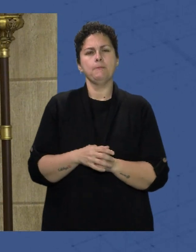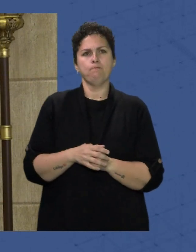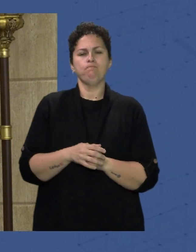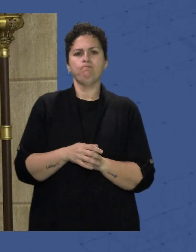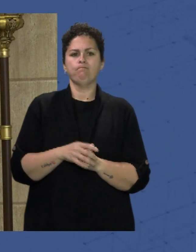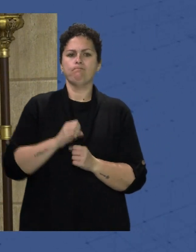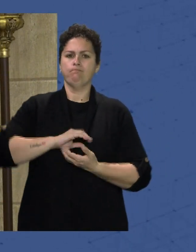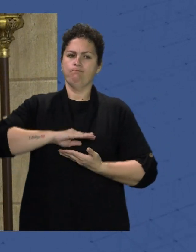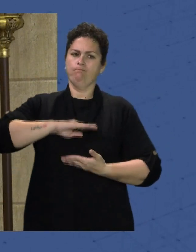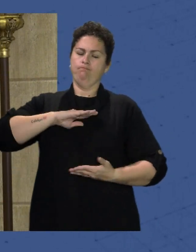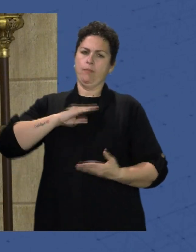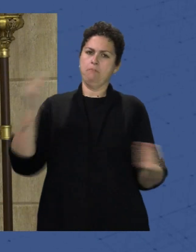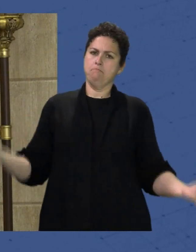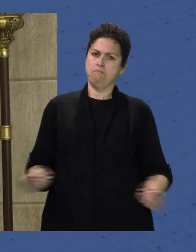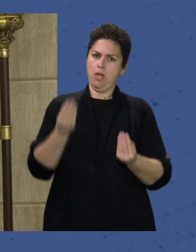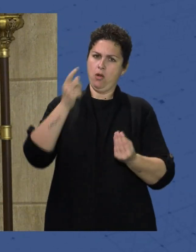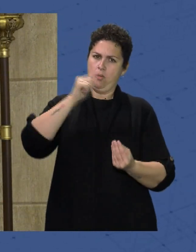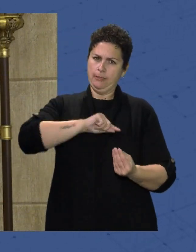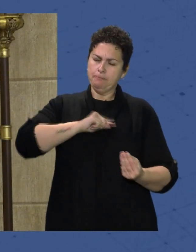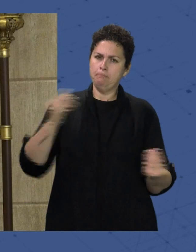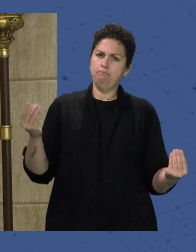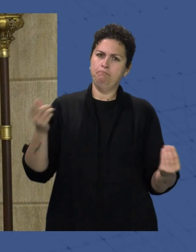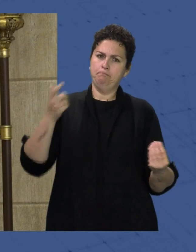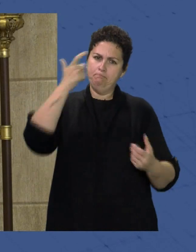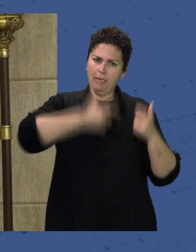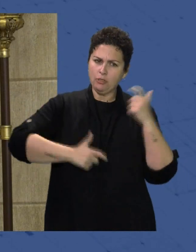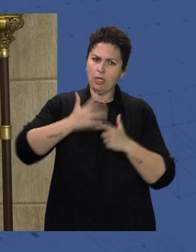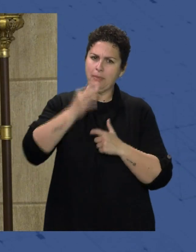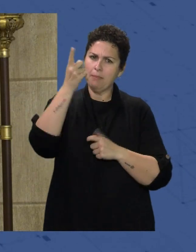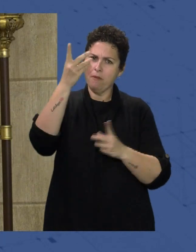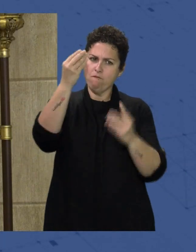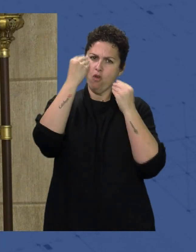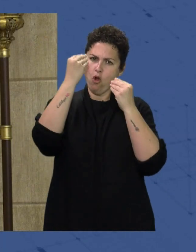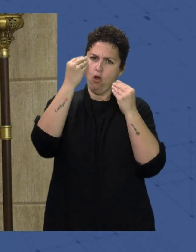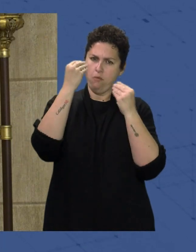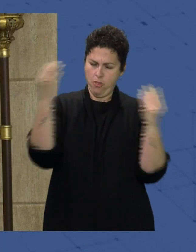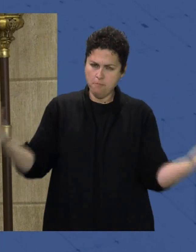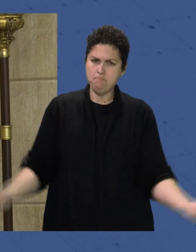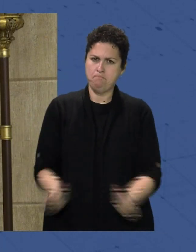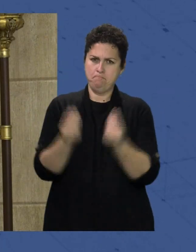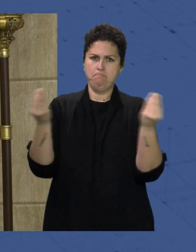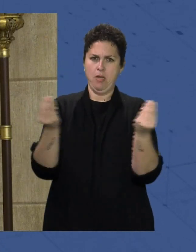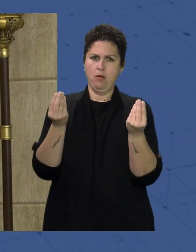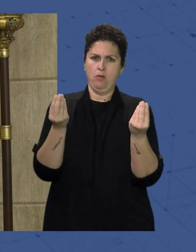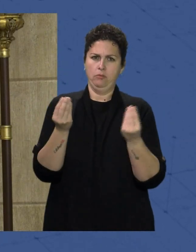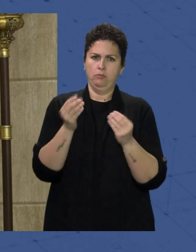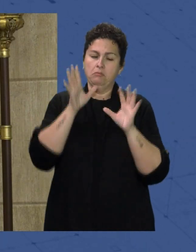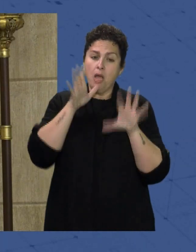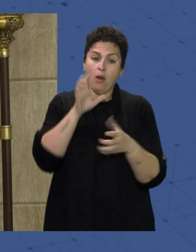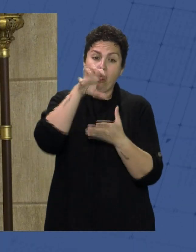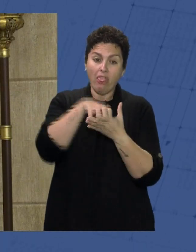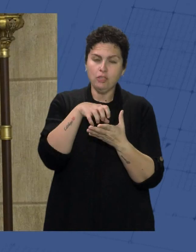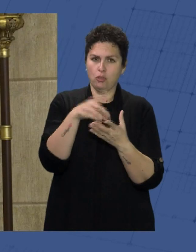personas Y va a contribuir A que vuestra formación Sea mejor aún De la que ya Tenéis en vuestros Centros